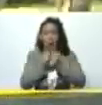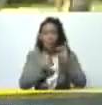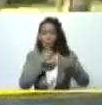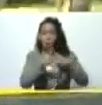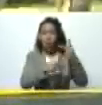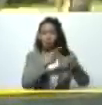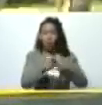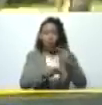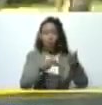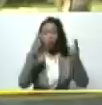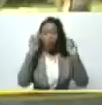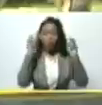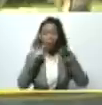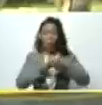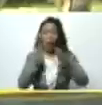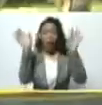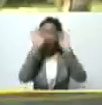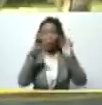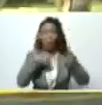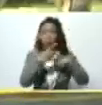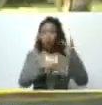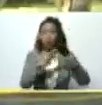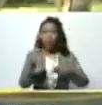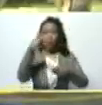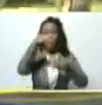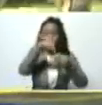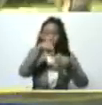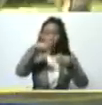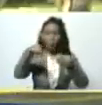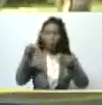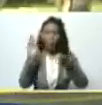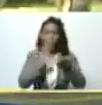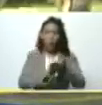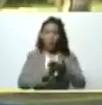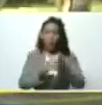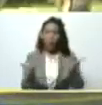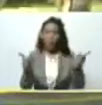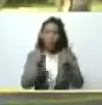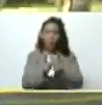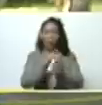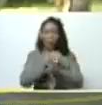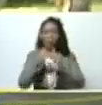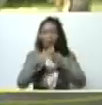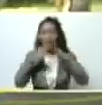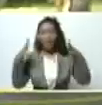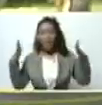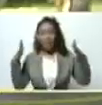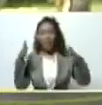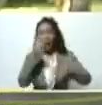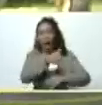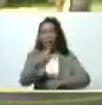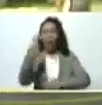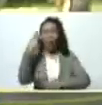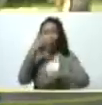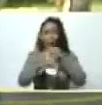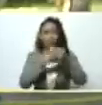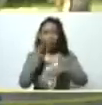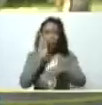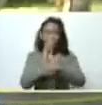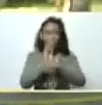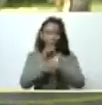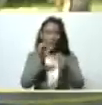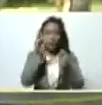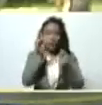sus semillas porque el método de producción de semillas se ha impuesto desde los más pequeños medianos grandes cada quien garantizando sus semillas